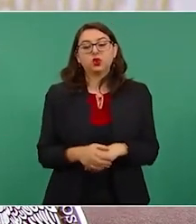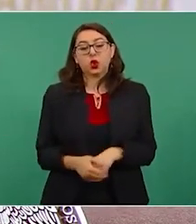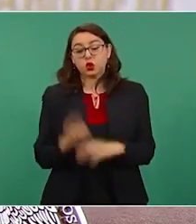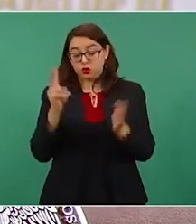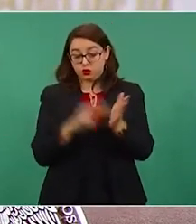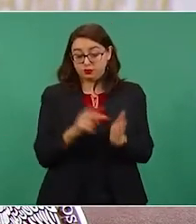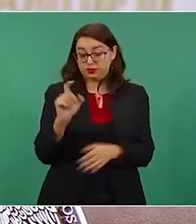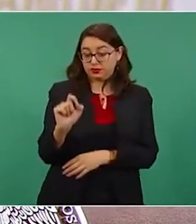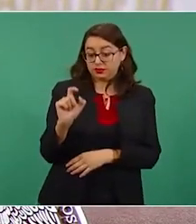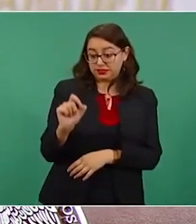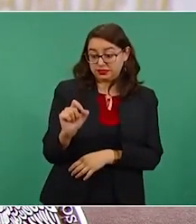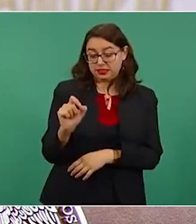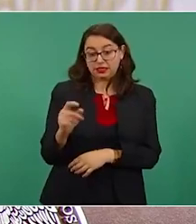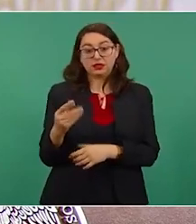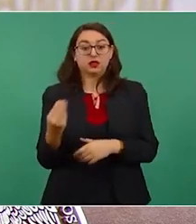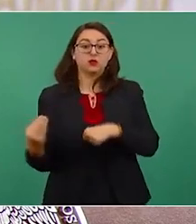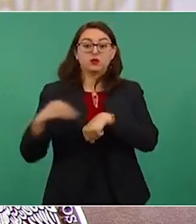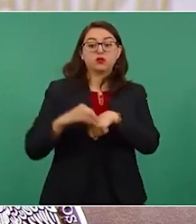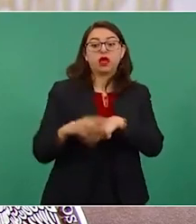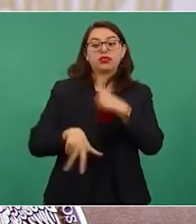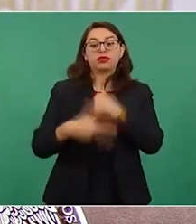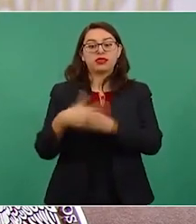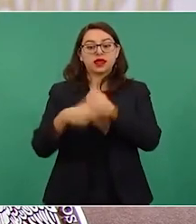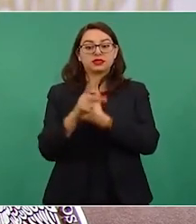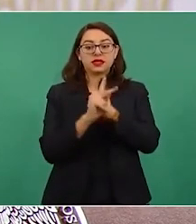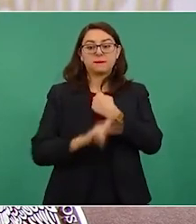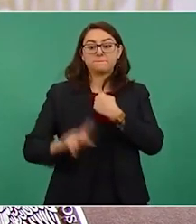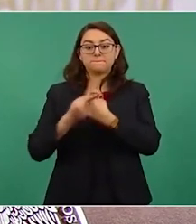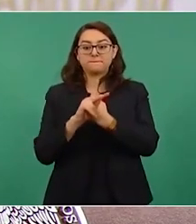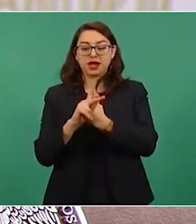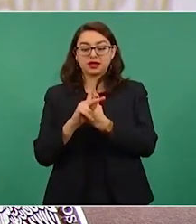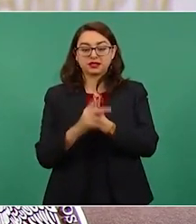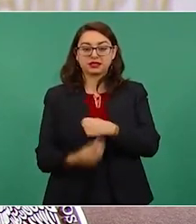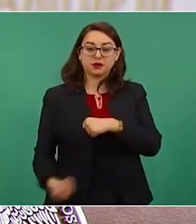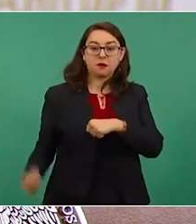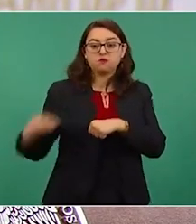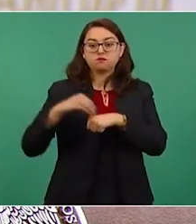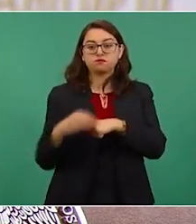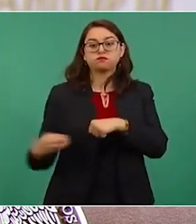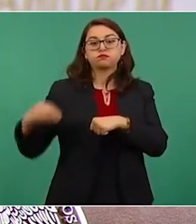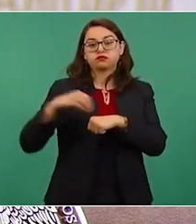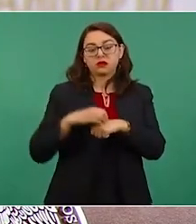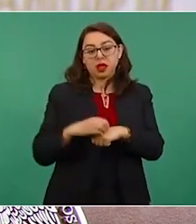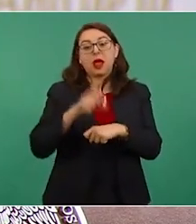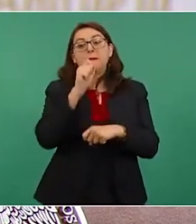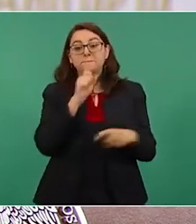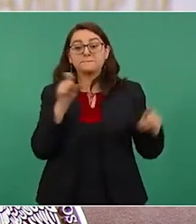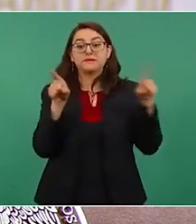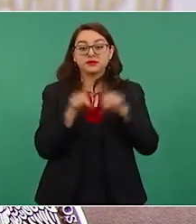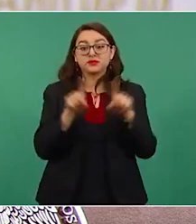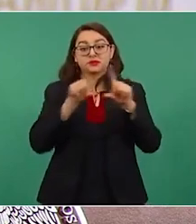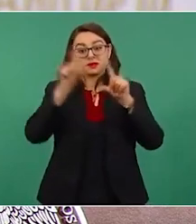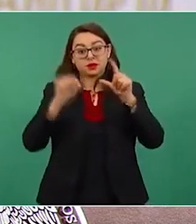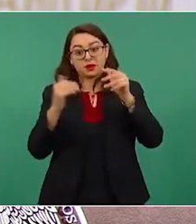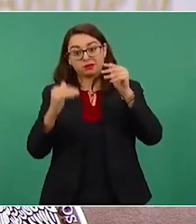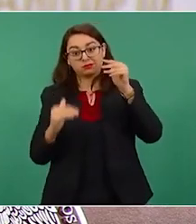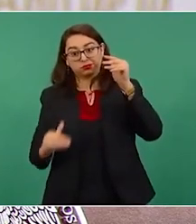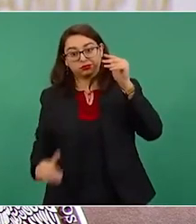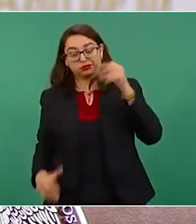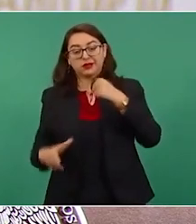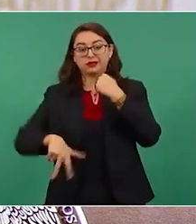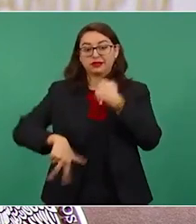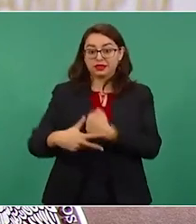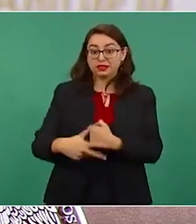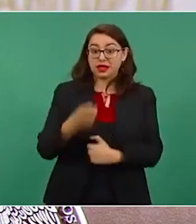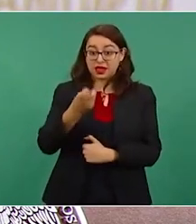incluyó 13 países nuevos, casi los mismos lugares que México se movió en la lista. Así que ese dato tan